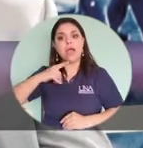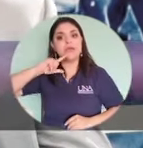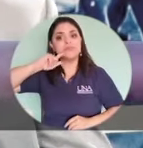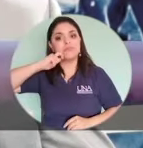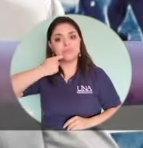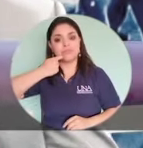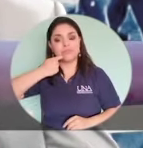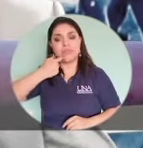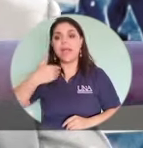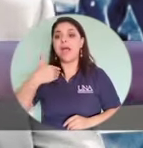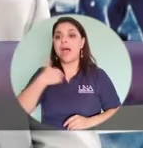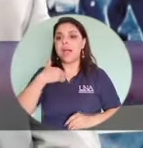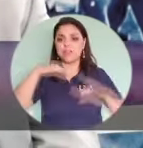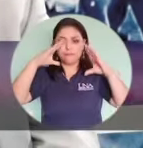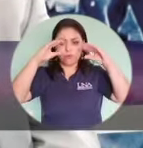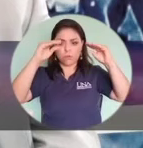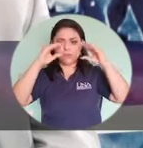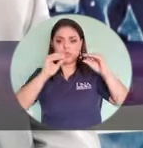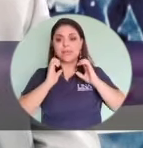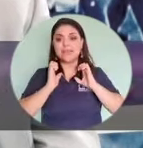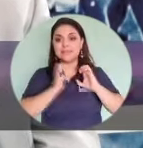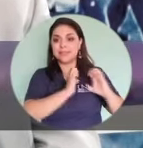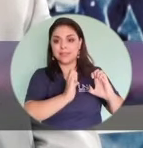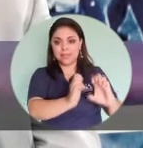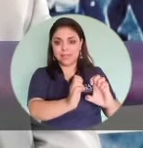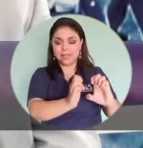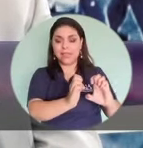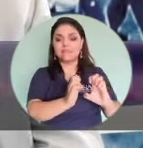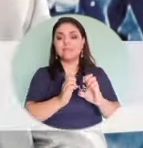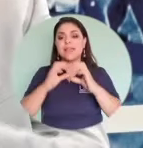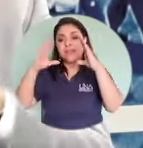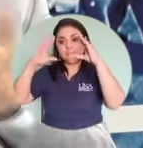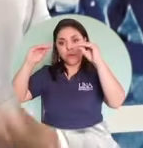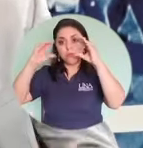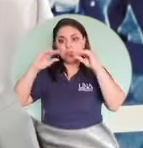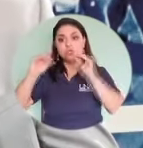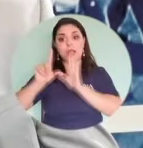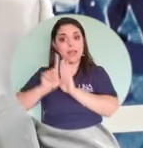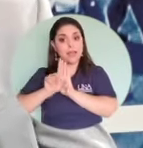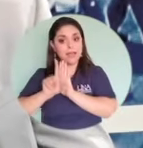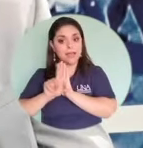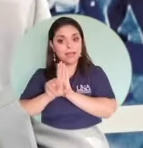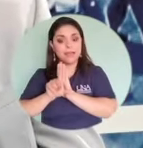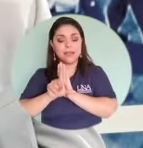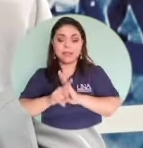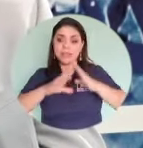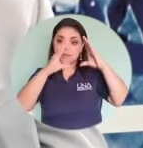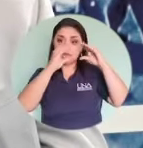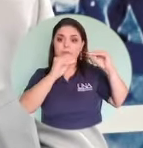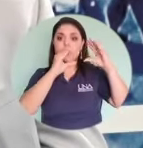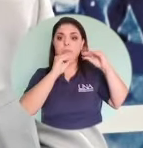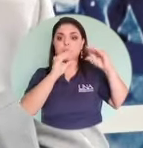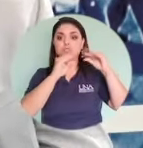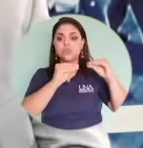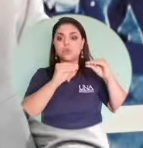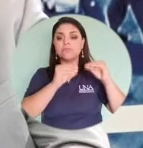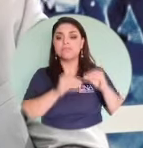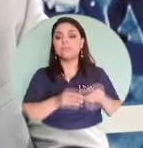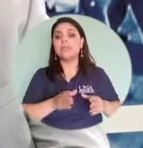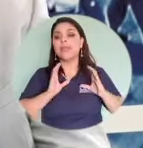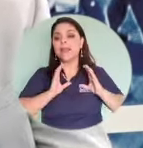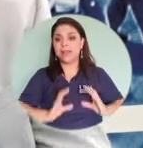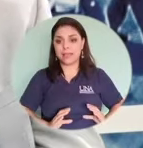tenemos información estratégica, tenemos información de ámbito legal, tenemos información de